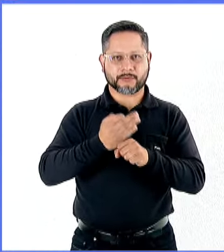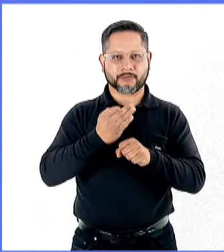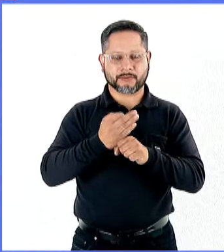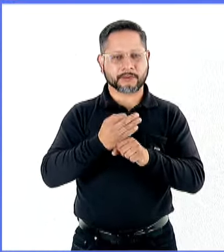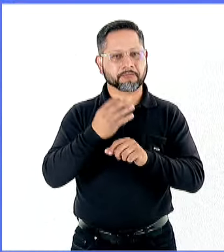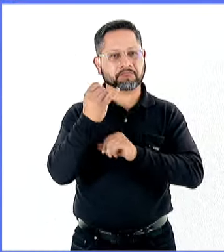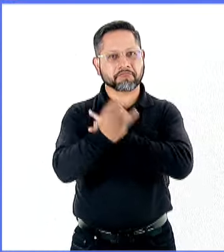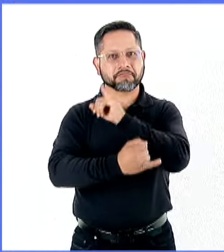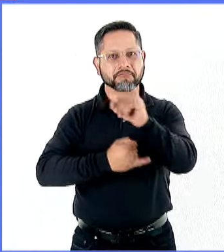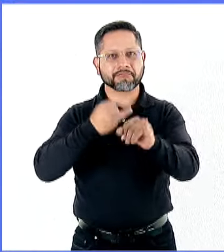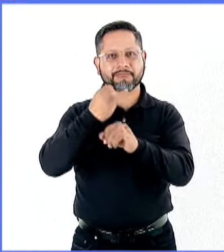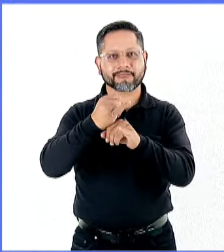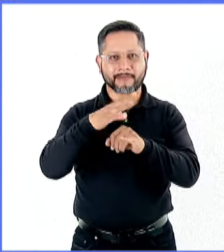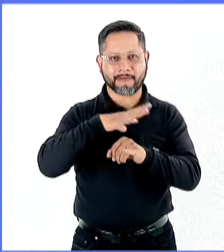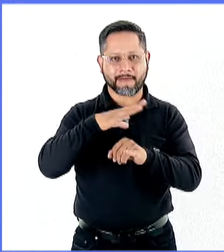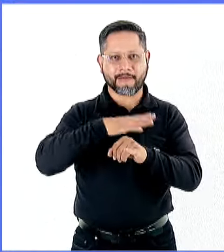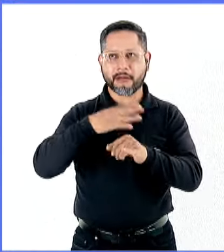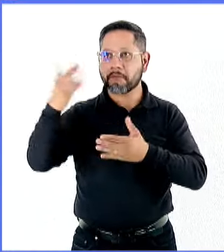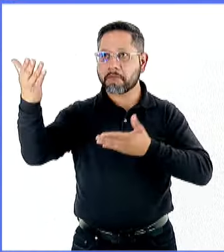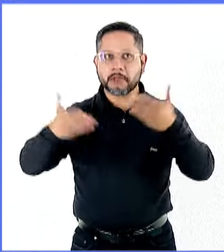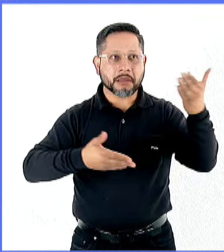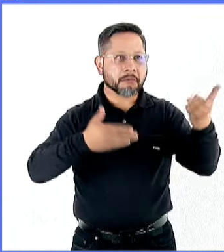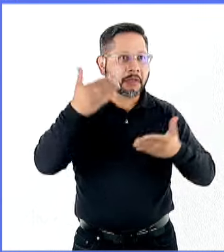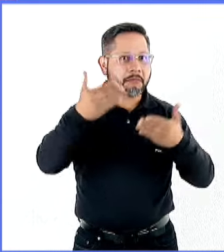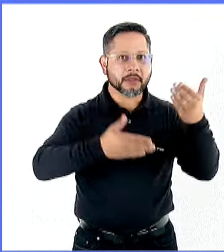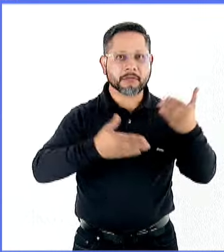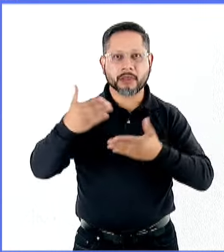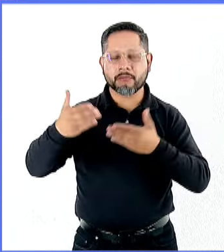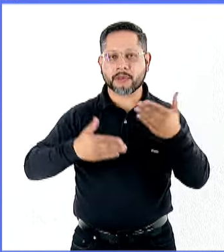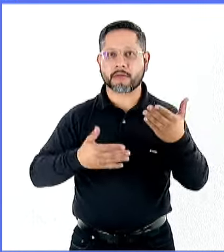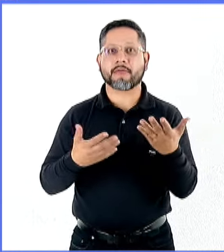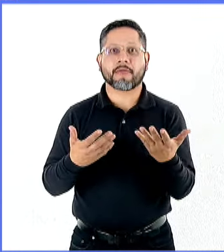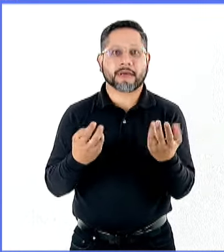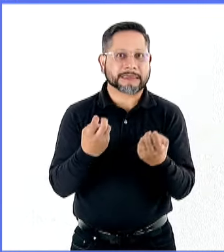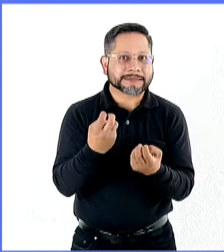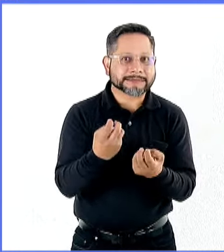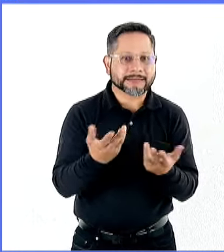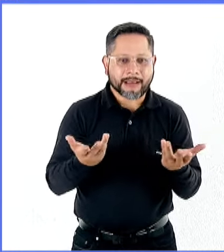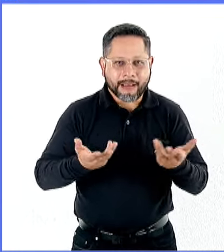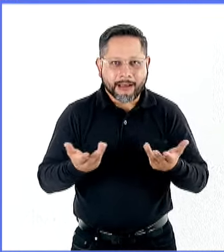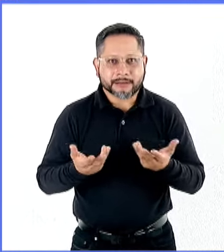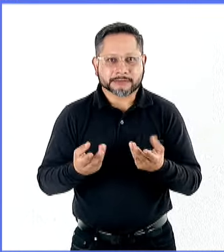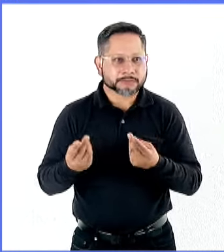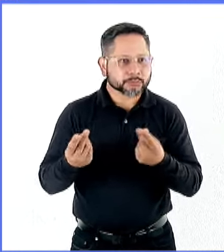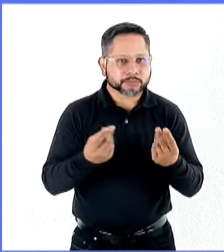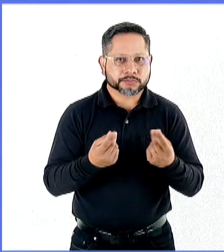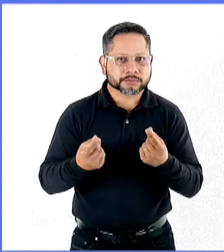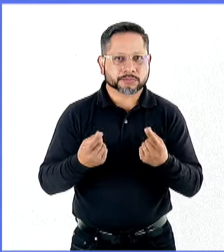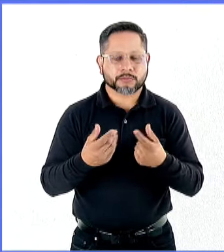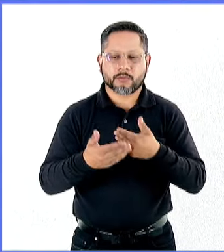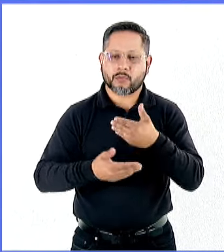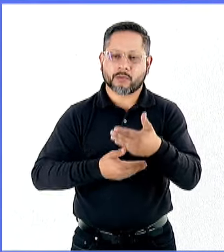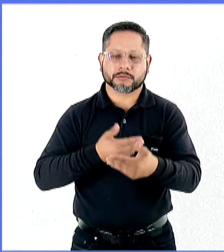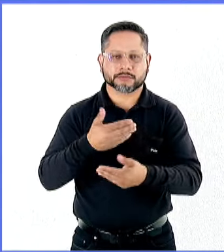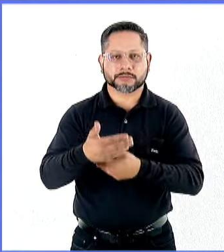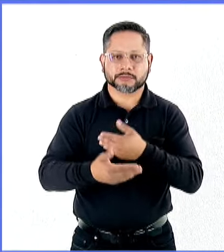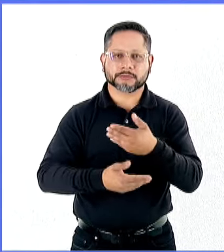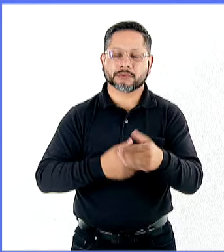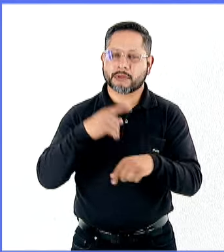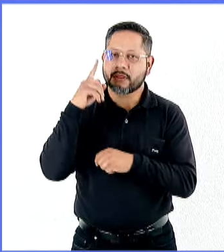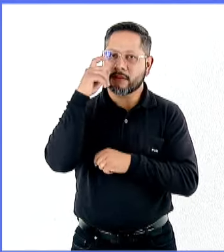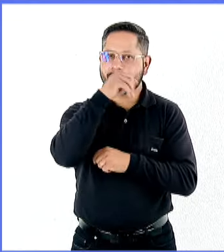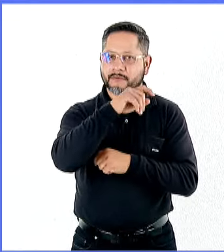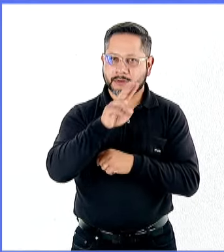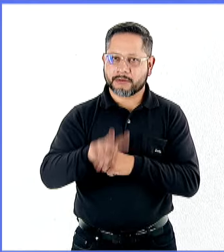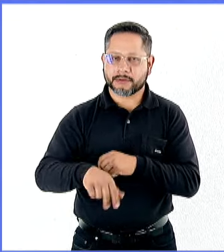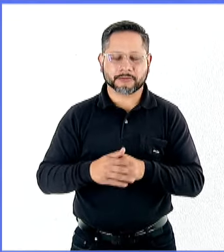que se está presentando y que es el resultado de un montón de acciones y de procesos, digamos, complejos